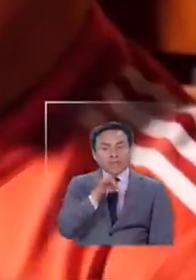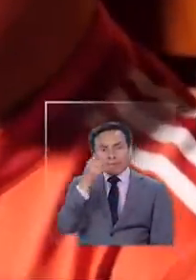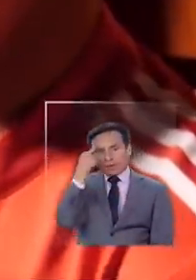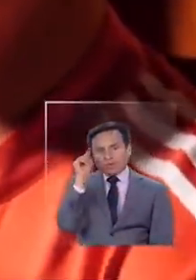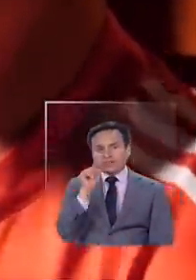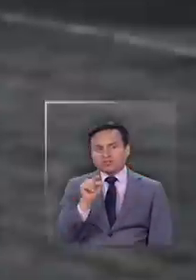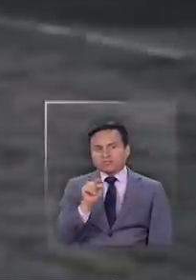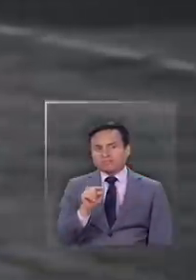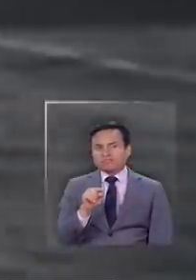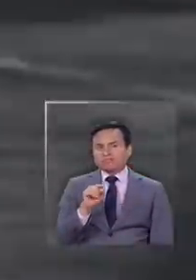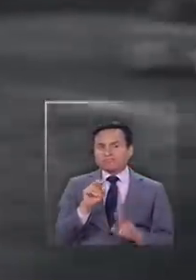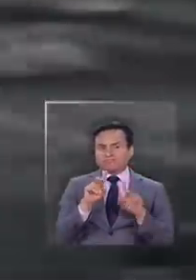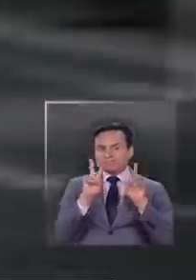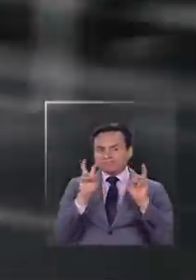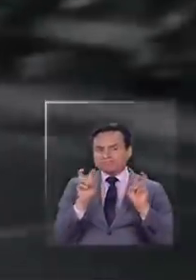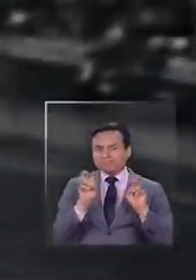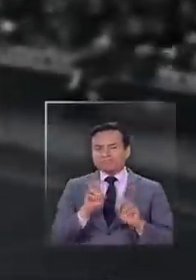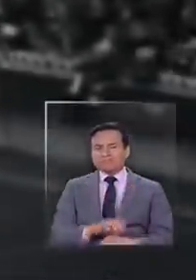eso sí que es un